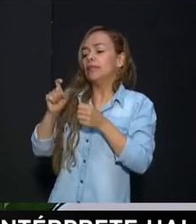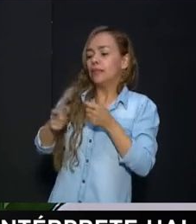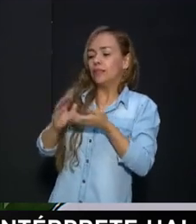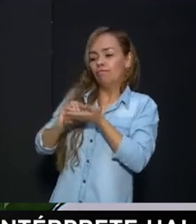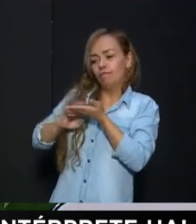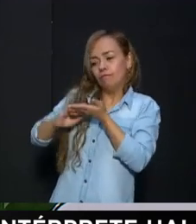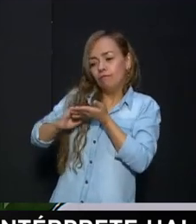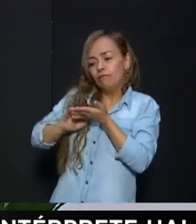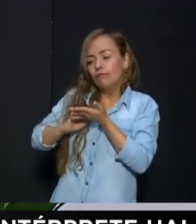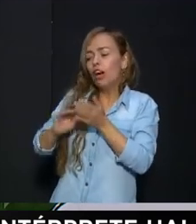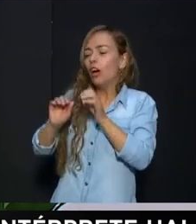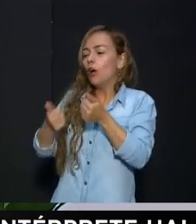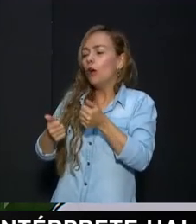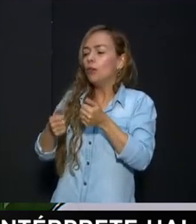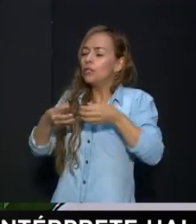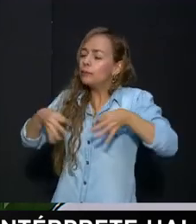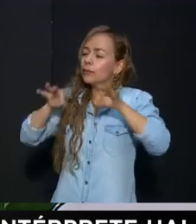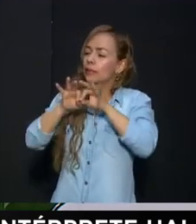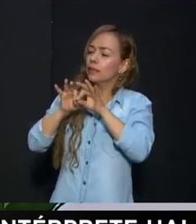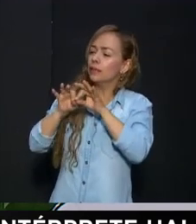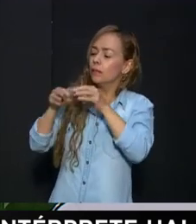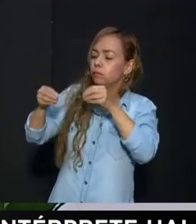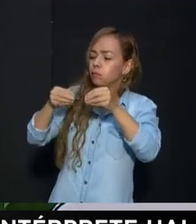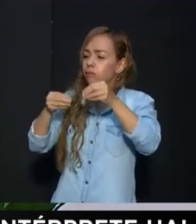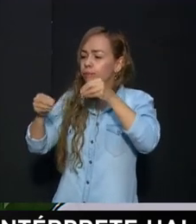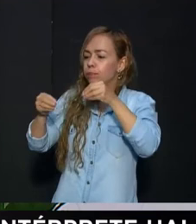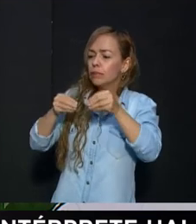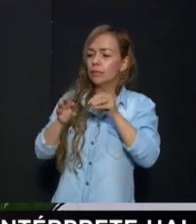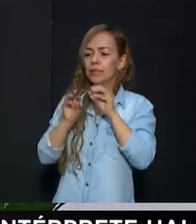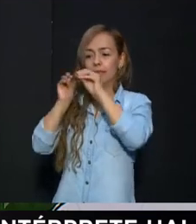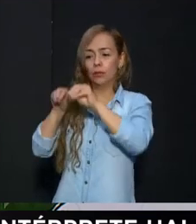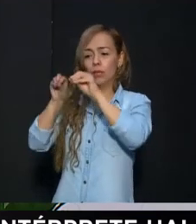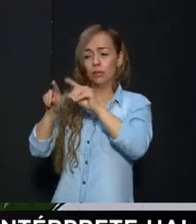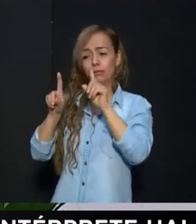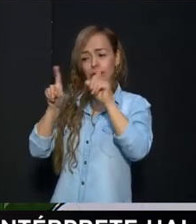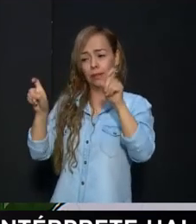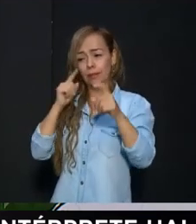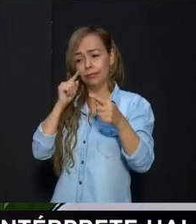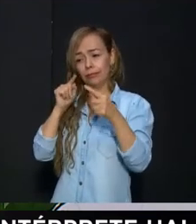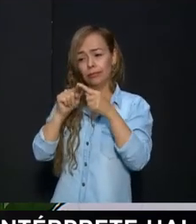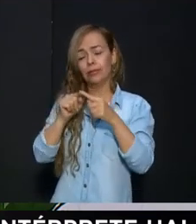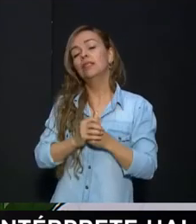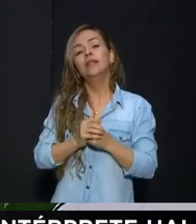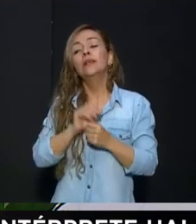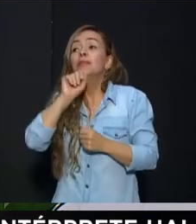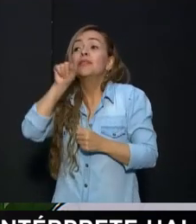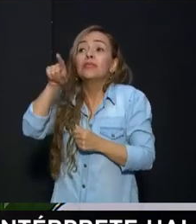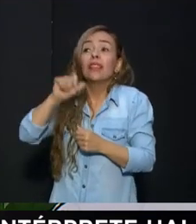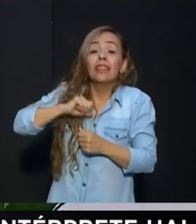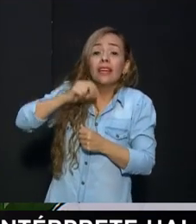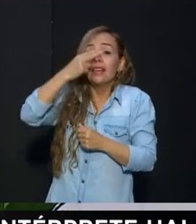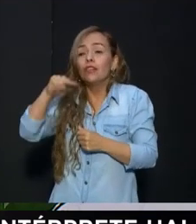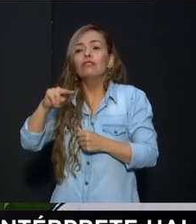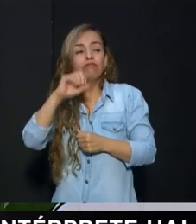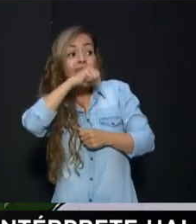ahorita nos hacía el rector Era cómo lograr hacer más flexibles Con temas de la educación Bueno Catalina ¿Qué más nos quieres contar? ¿Tienes hijos? Sí,